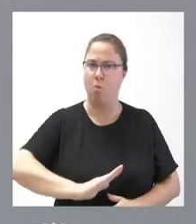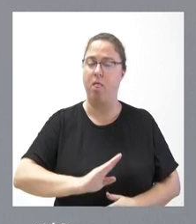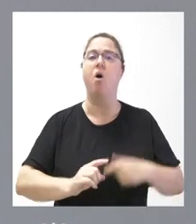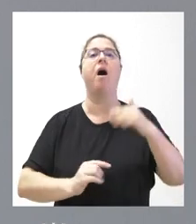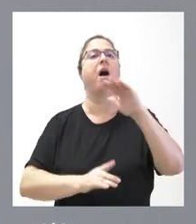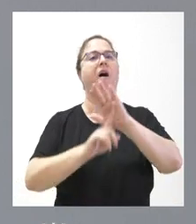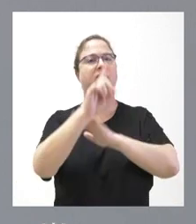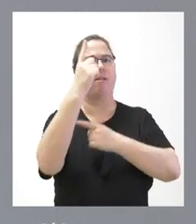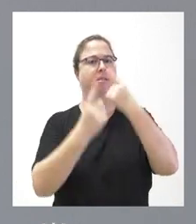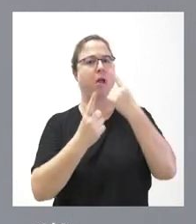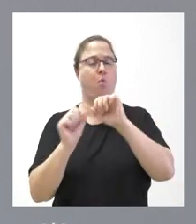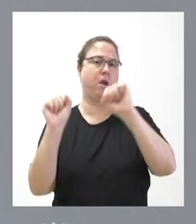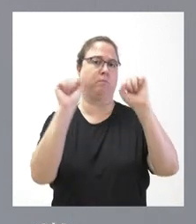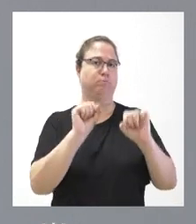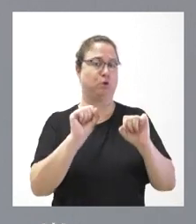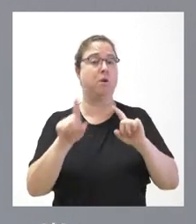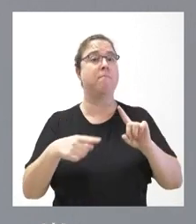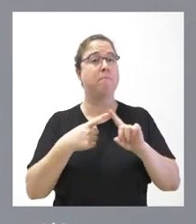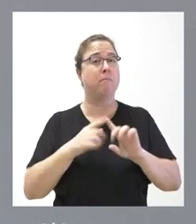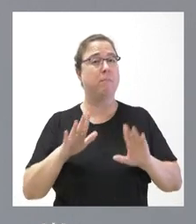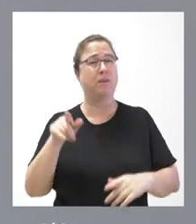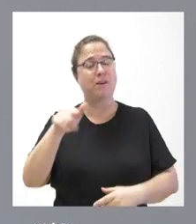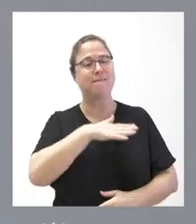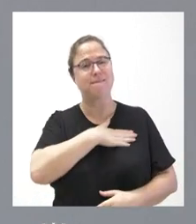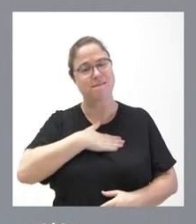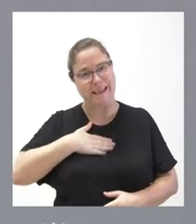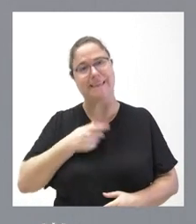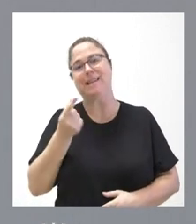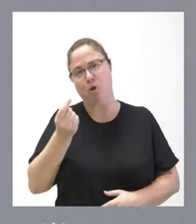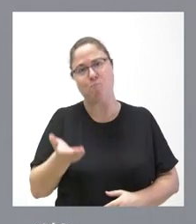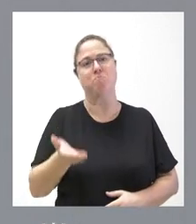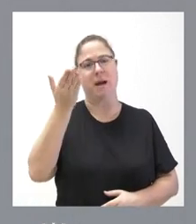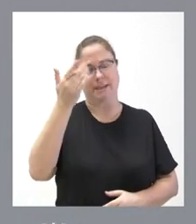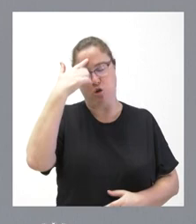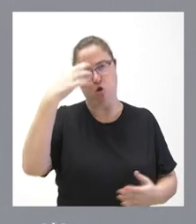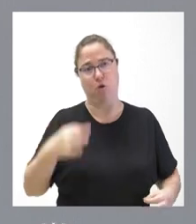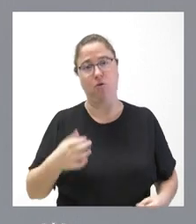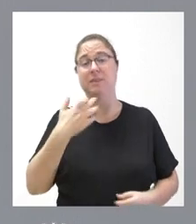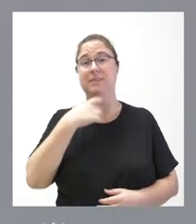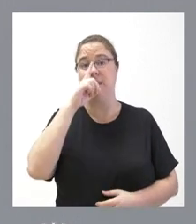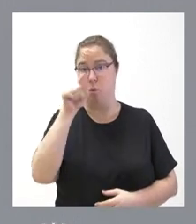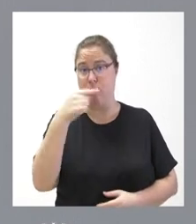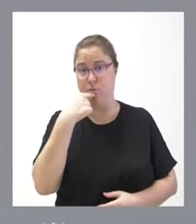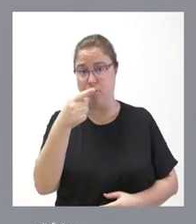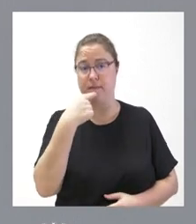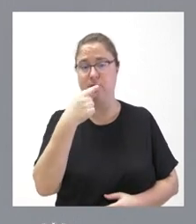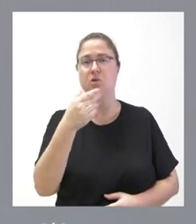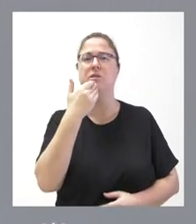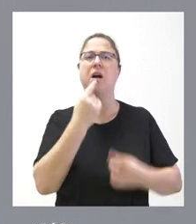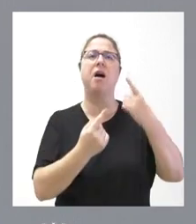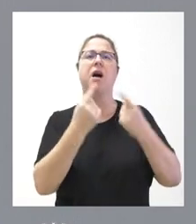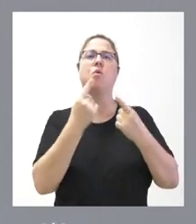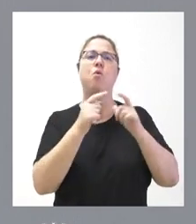algunas posiciones que ellos defendían, aunque, lógicamente, ellos aspiraban a algunas cantidades a mayores. Si ustedes recuerdan, y usted lo ha dicho, en alguna de las